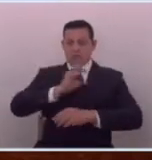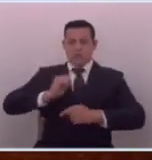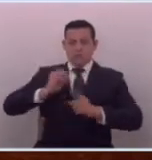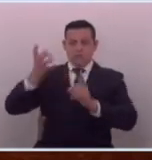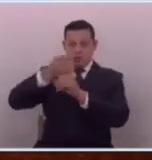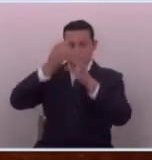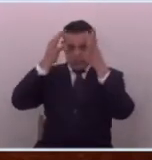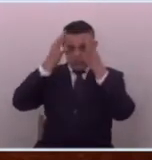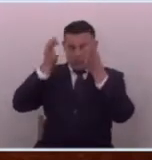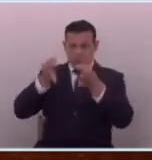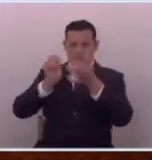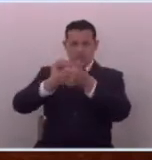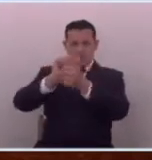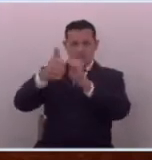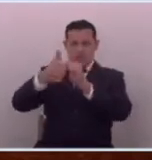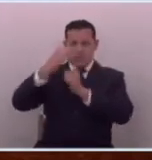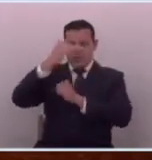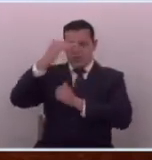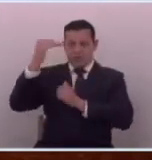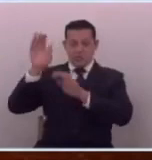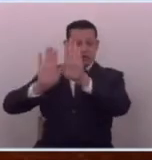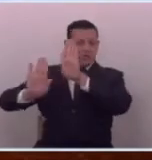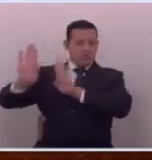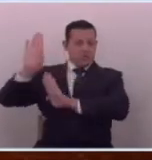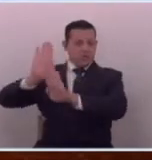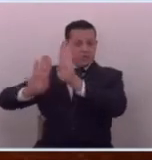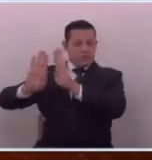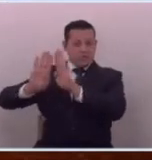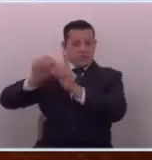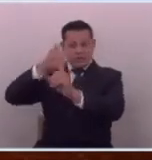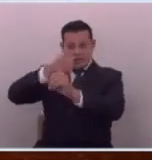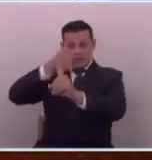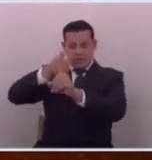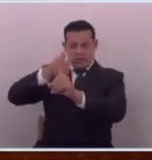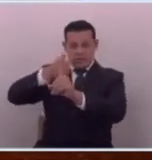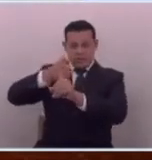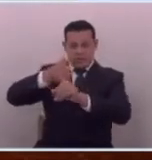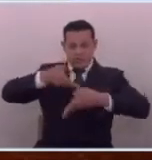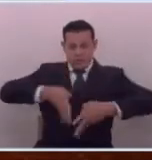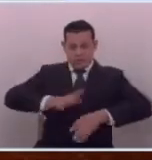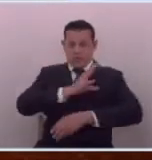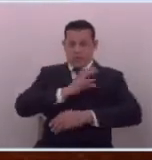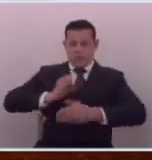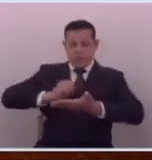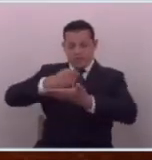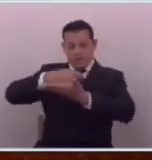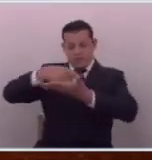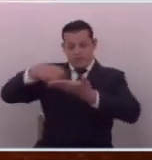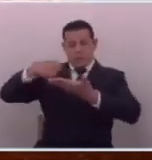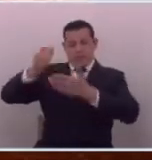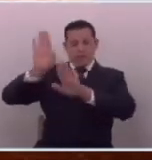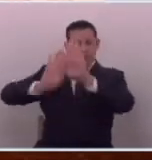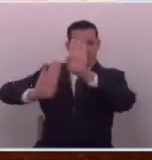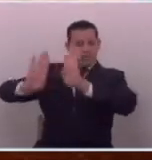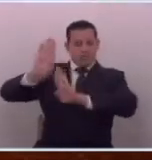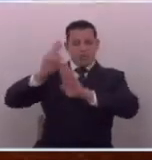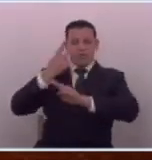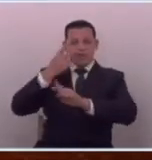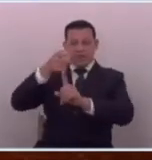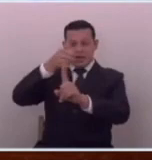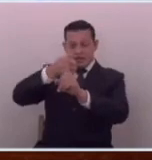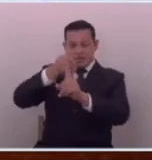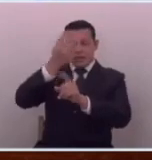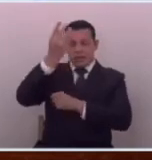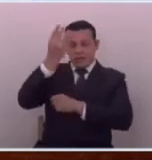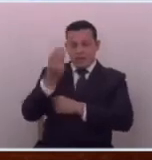decidieron superaron ya esas historias y está cada uno de los salvadoreños escribiendo la historia que ve pasar día a